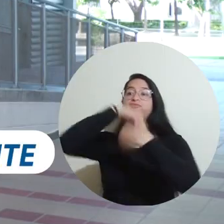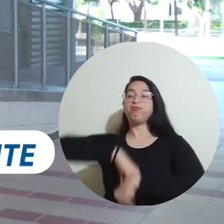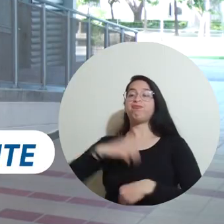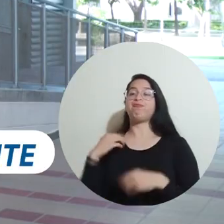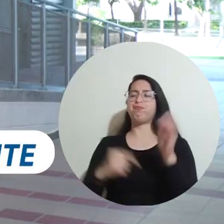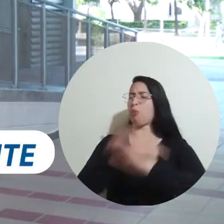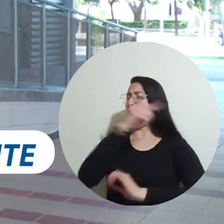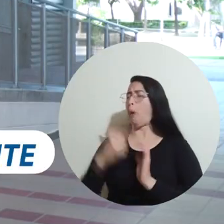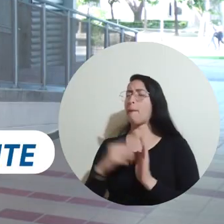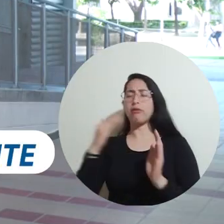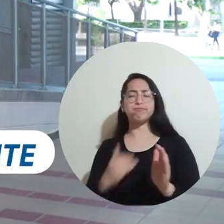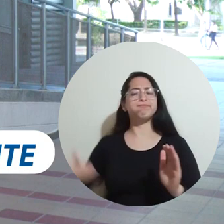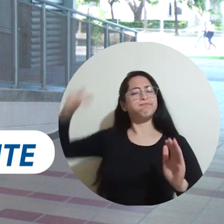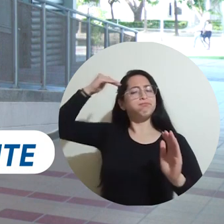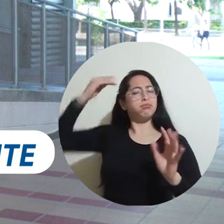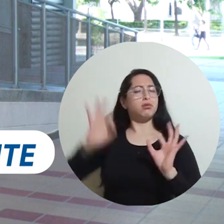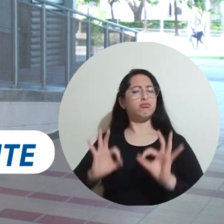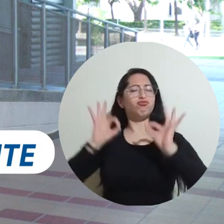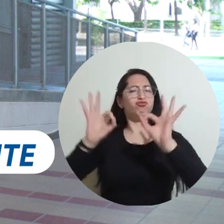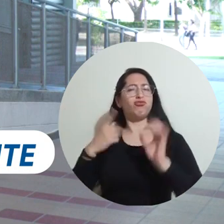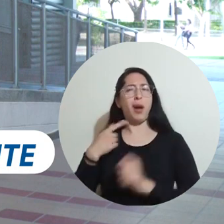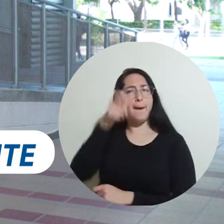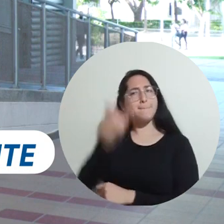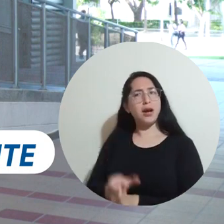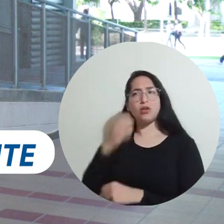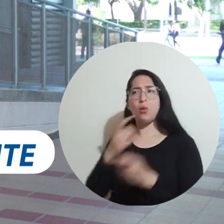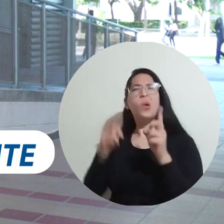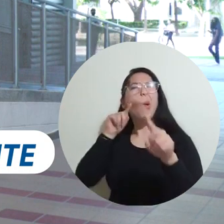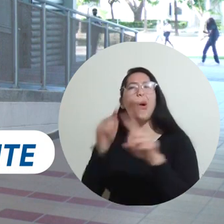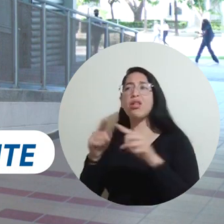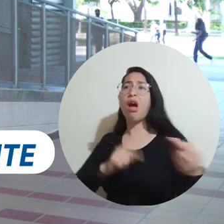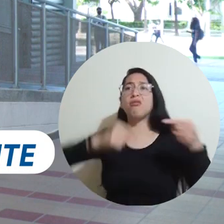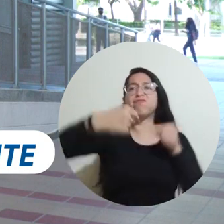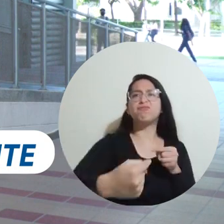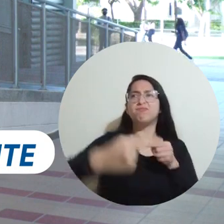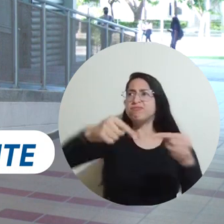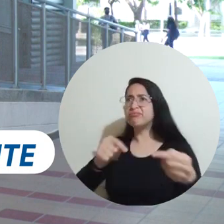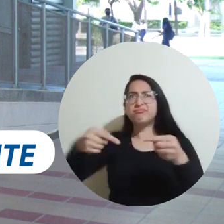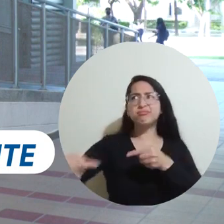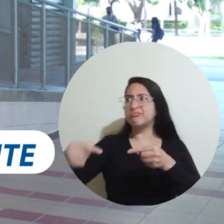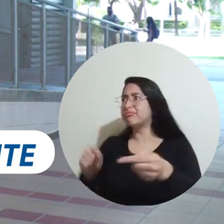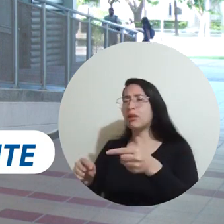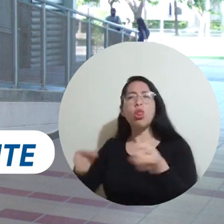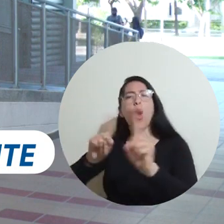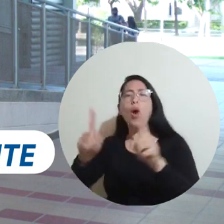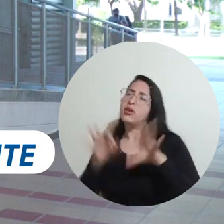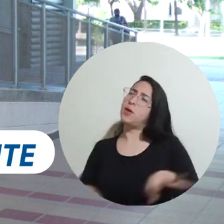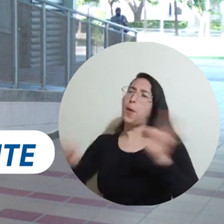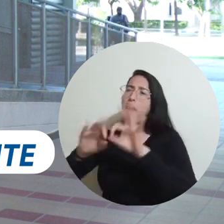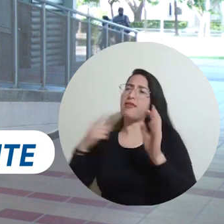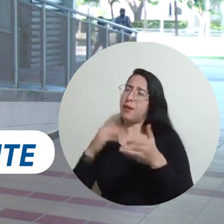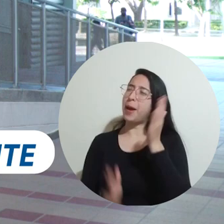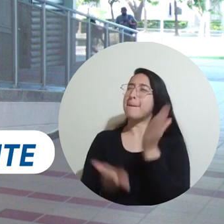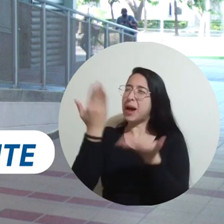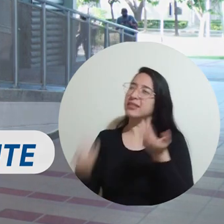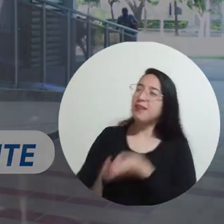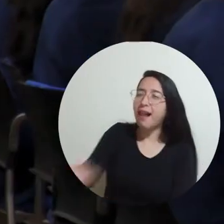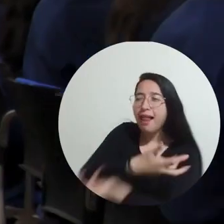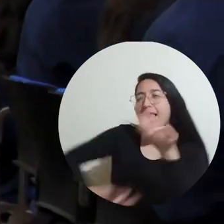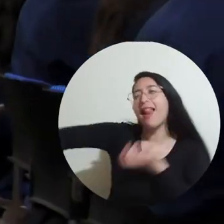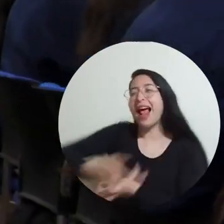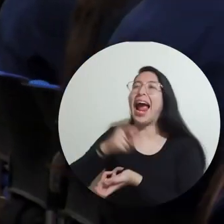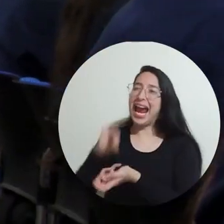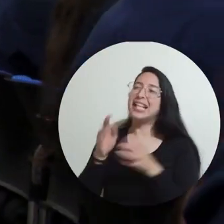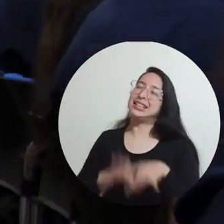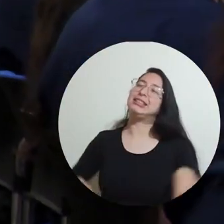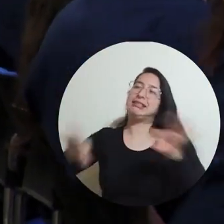en donde se trabaje más bien el trabajo cooperativo, más que el trabajo competitivo desde las fases tempranas del deporte.